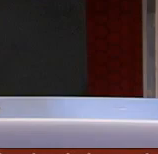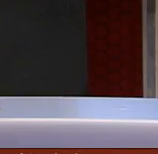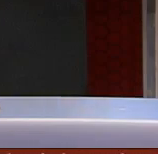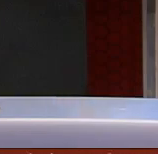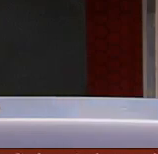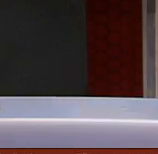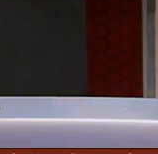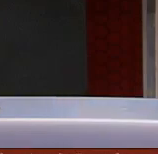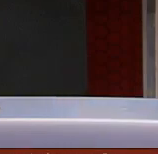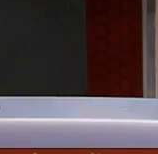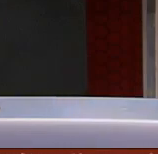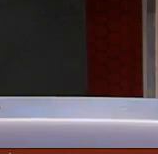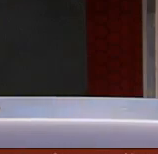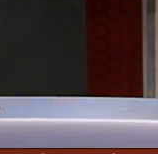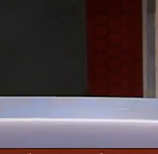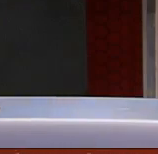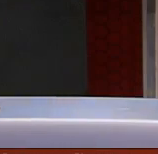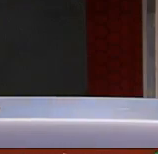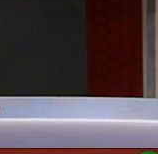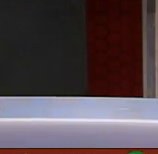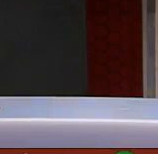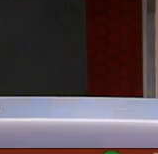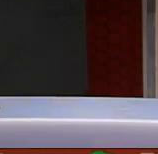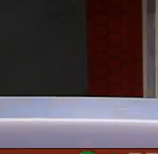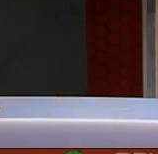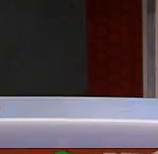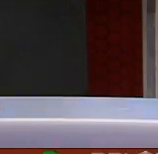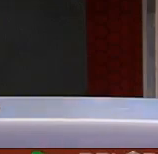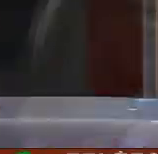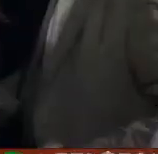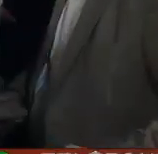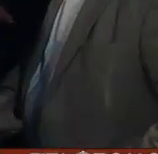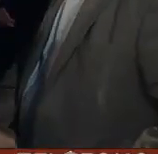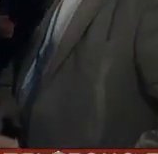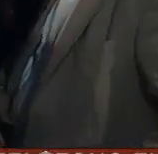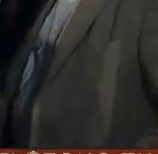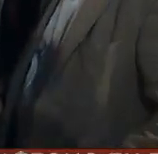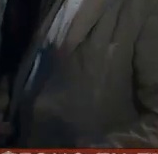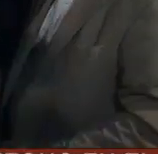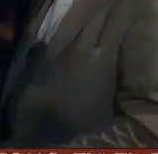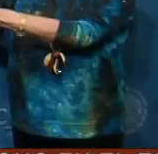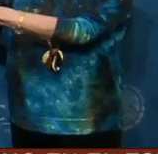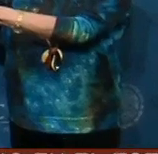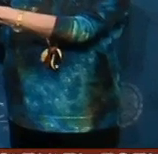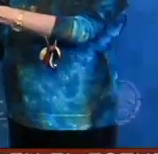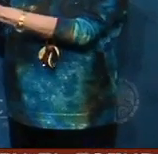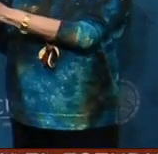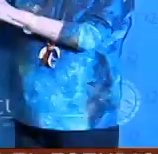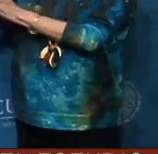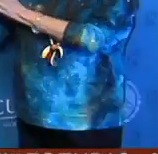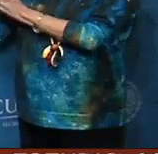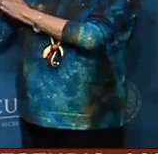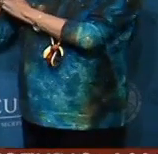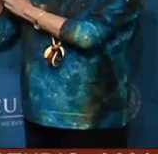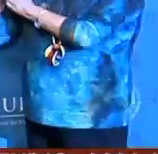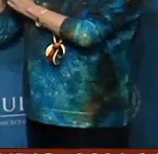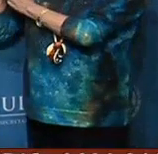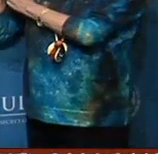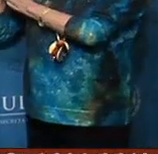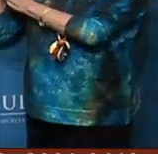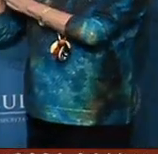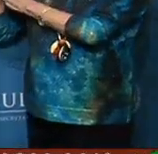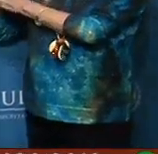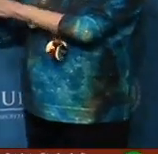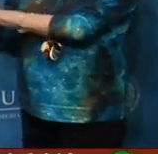en el marco del vigésimo tercer aniversario de Canal 22 se develó la placa que otorga el nombre de José María